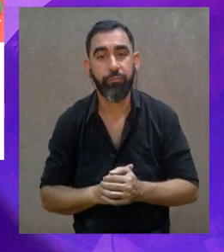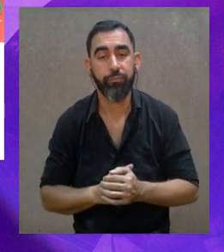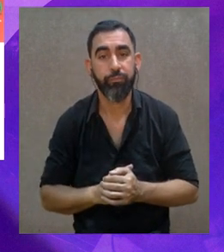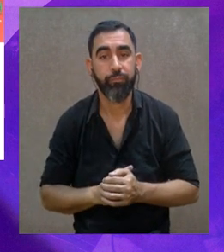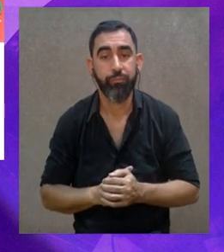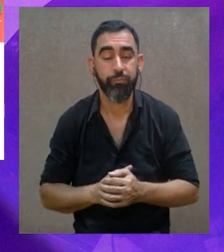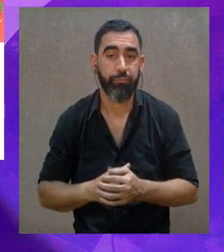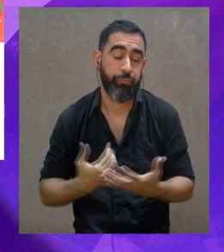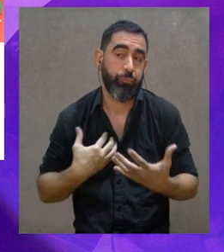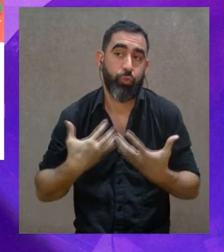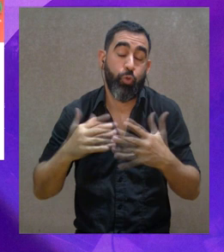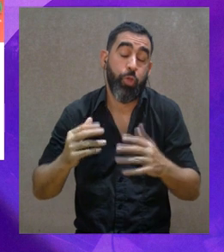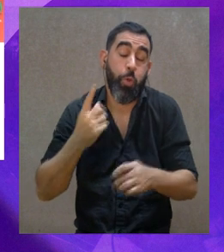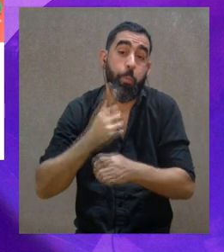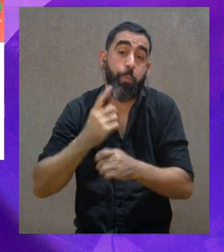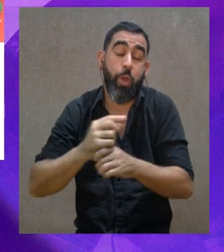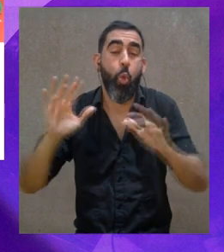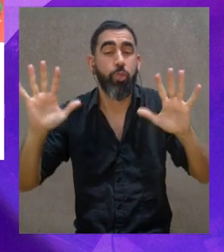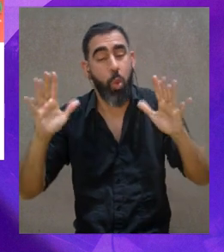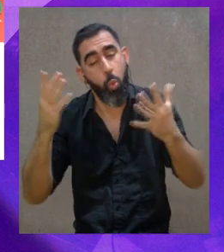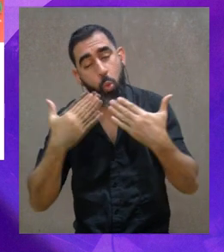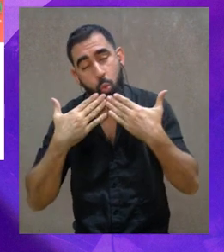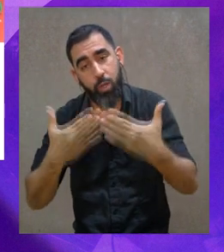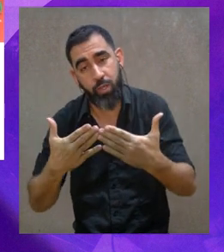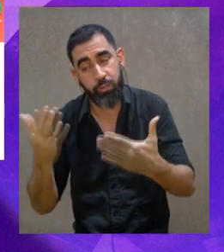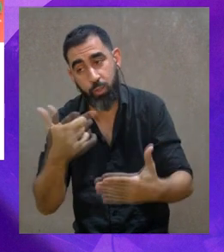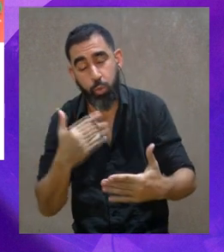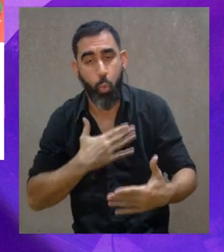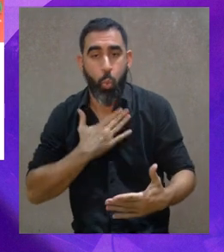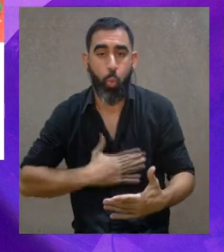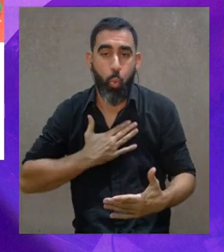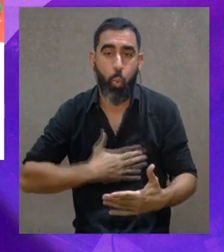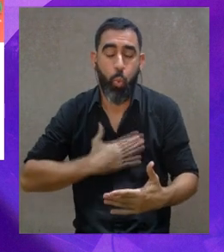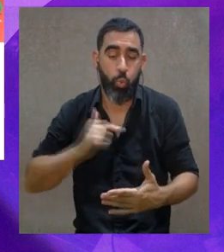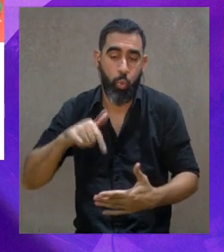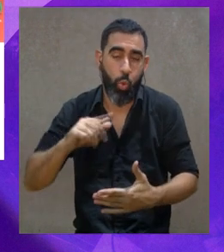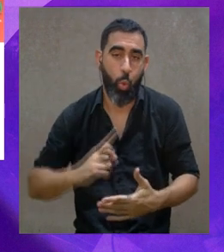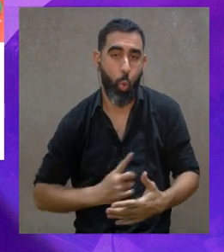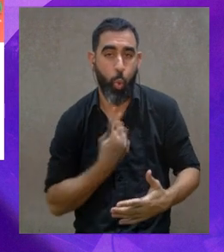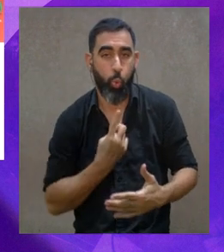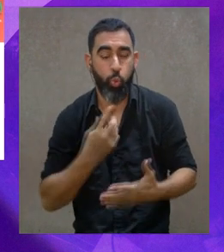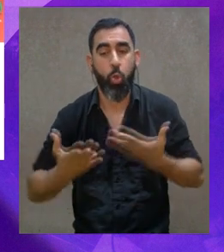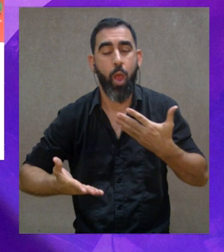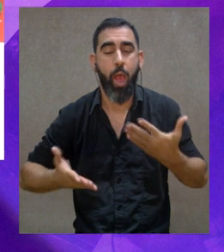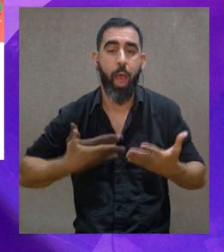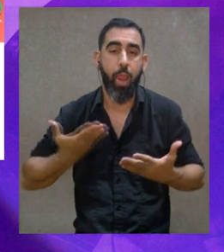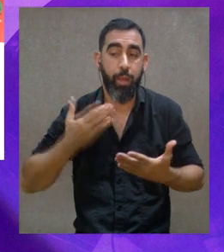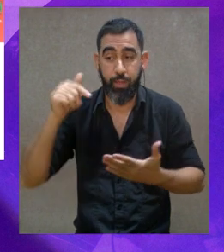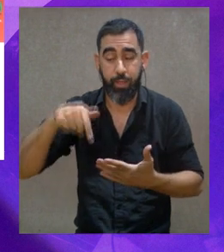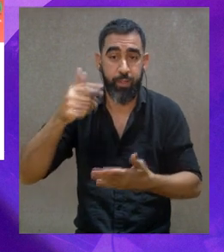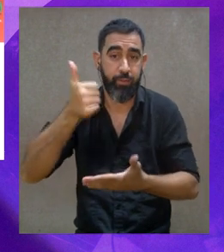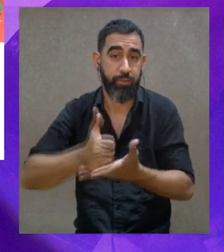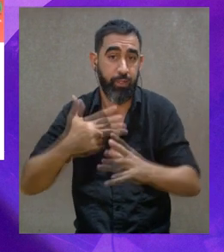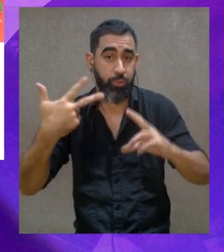Hola, ¿cómo están? Bueno, no quiero iniciar sin saludarlos, sin decirles que es un gran honor y que es una alegría compartir